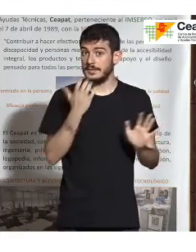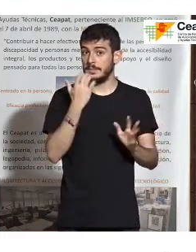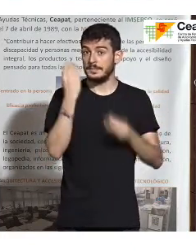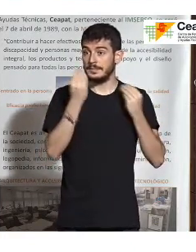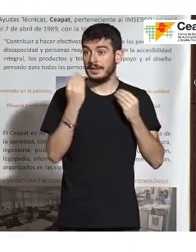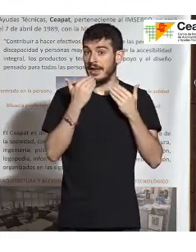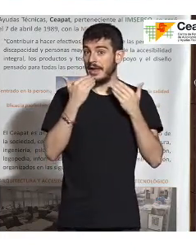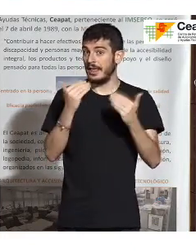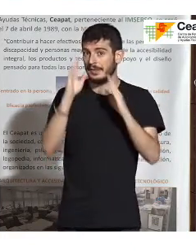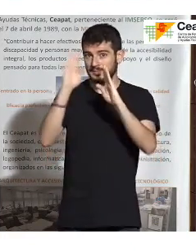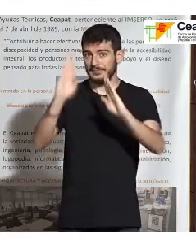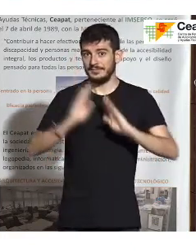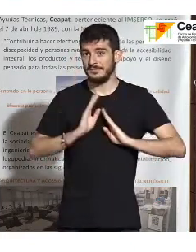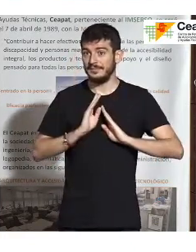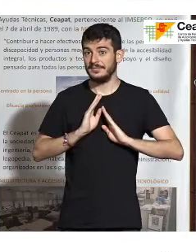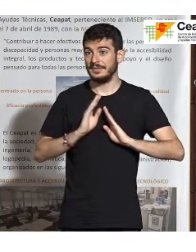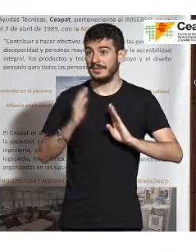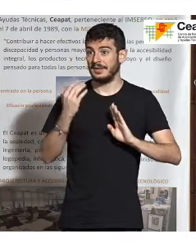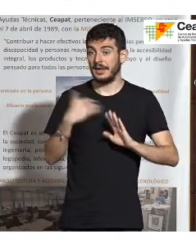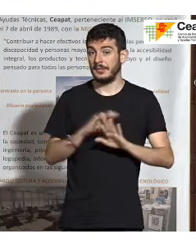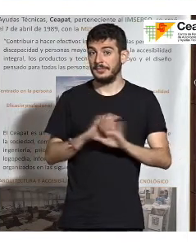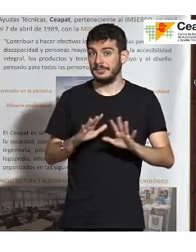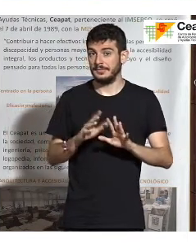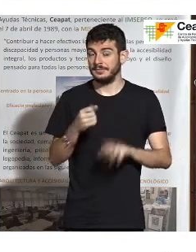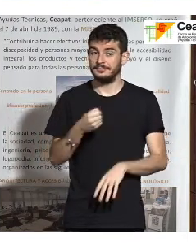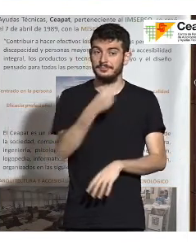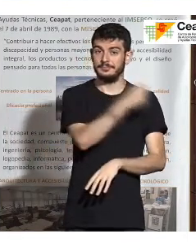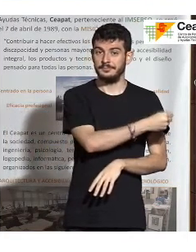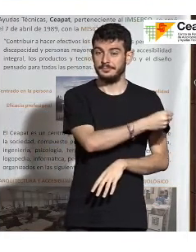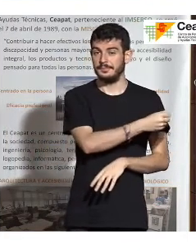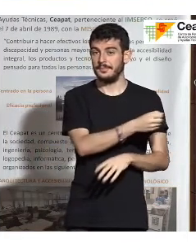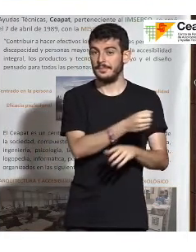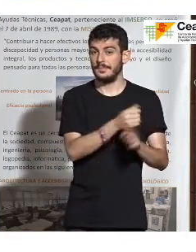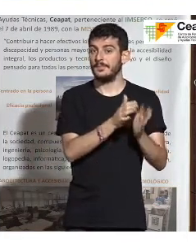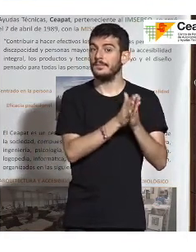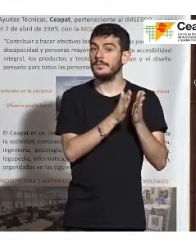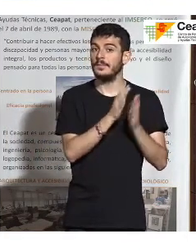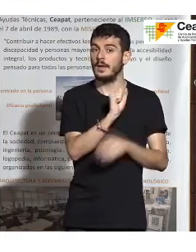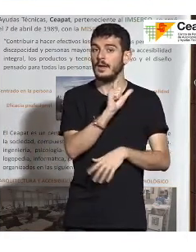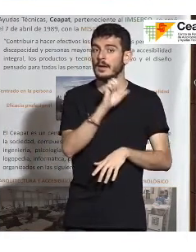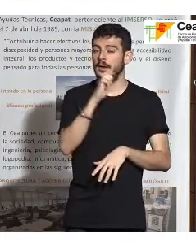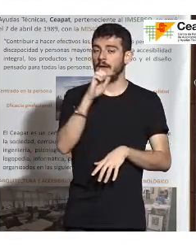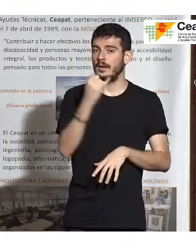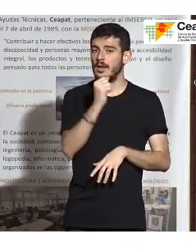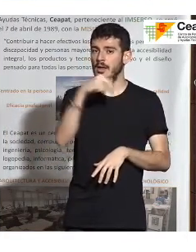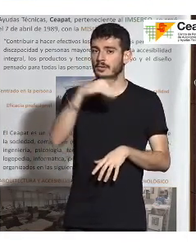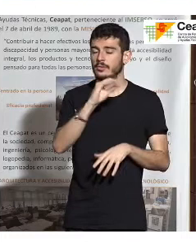gracias por vuestra atención y doy la palabra a Alejandro, que vas a hablar de accesibilidad.